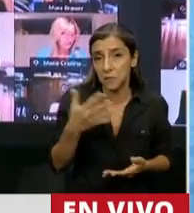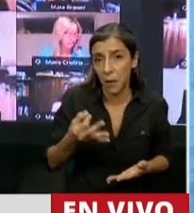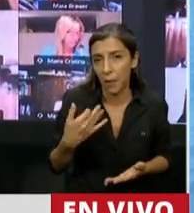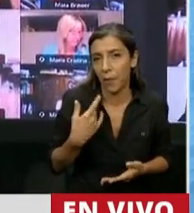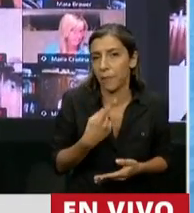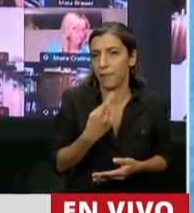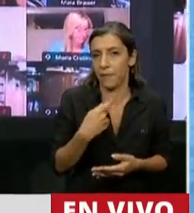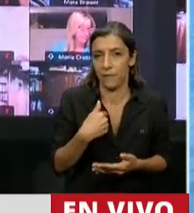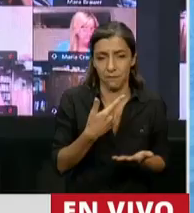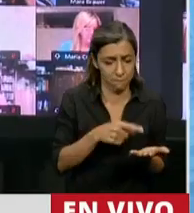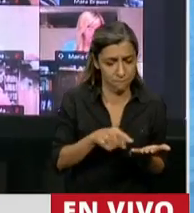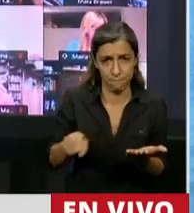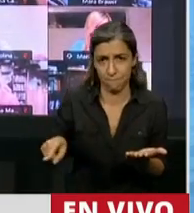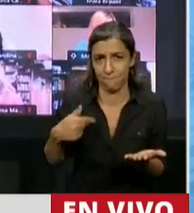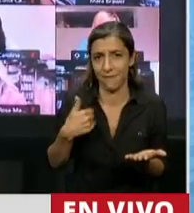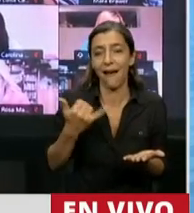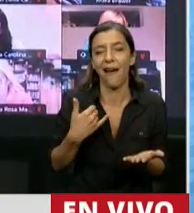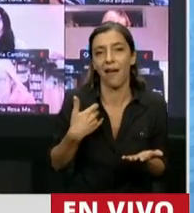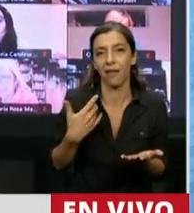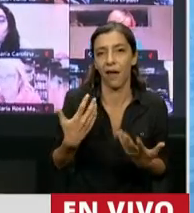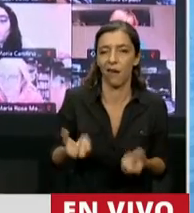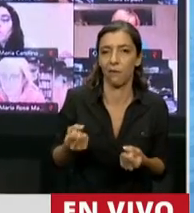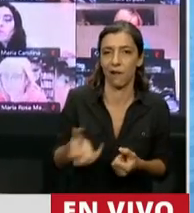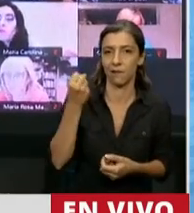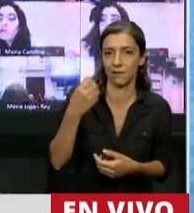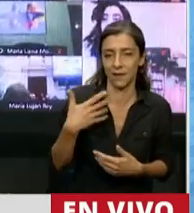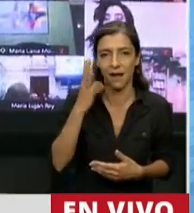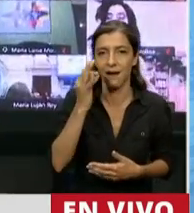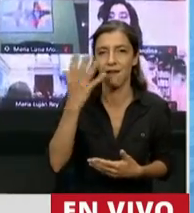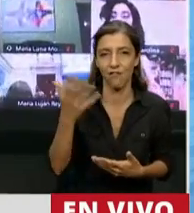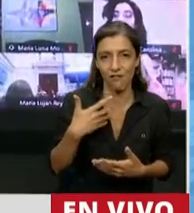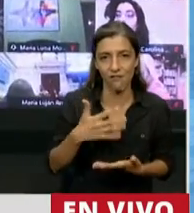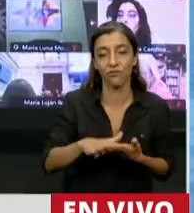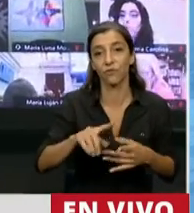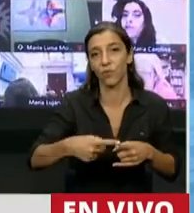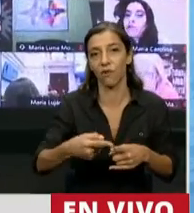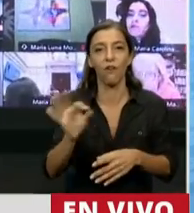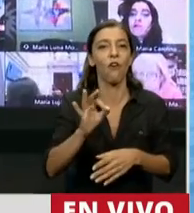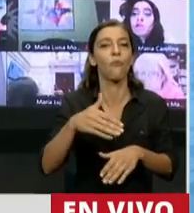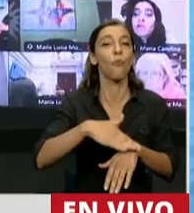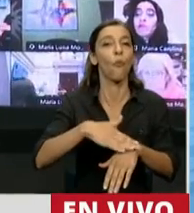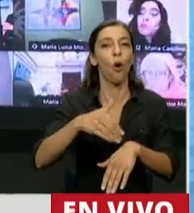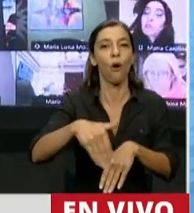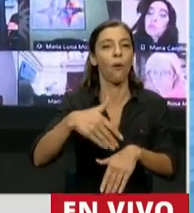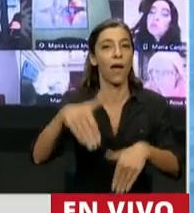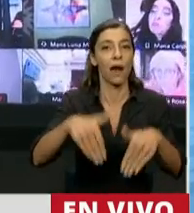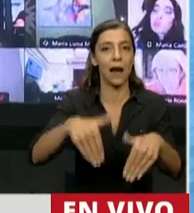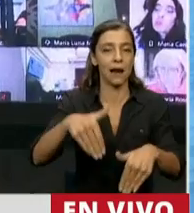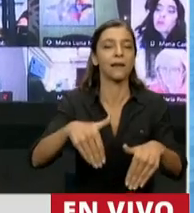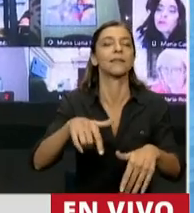ventajita electoral, o alguna ventajita política, porque la verdad que no se ha